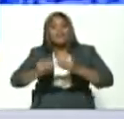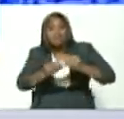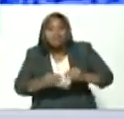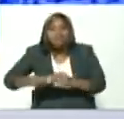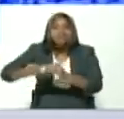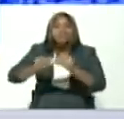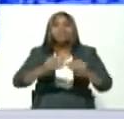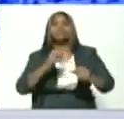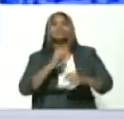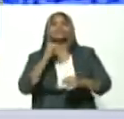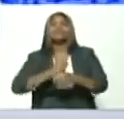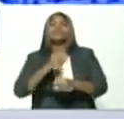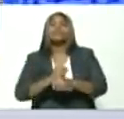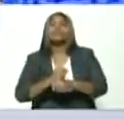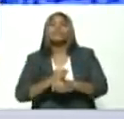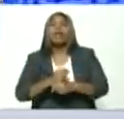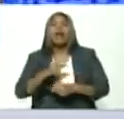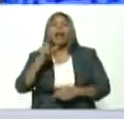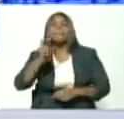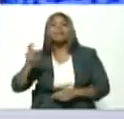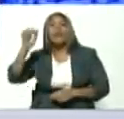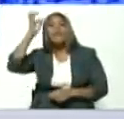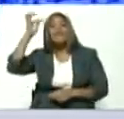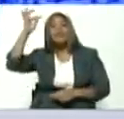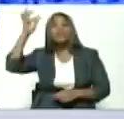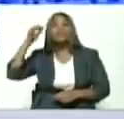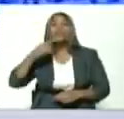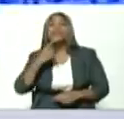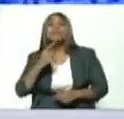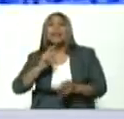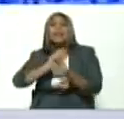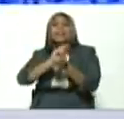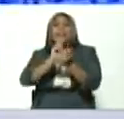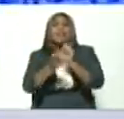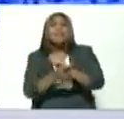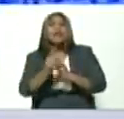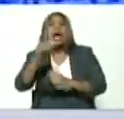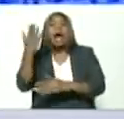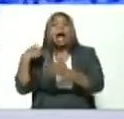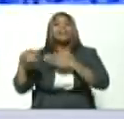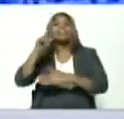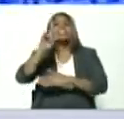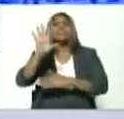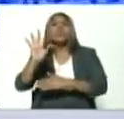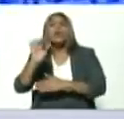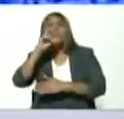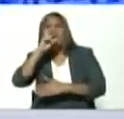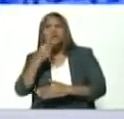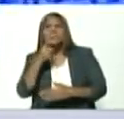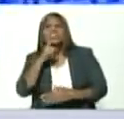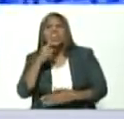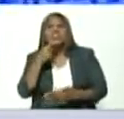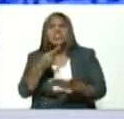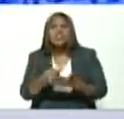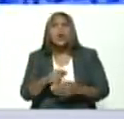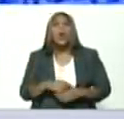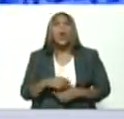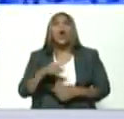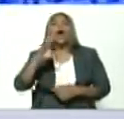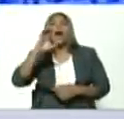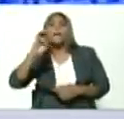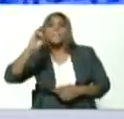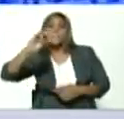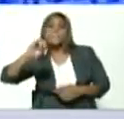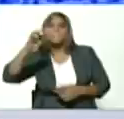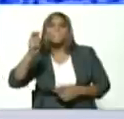a interpretar el mundo de lo que se trata es de transformarlo hace 150 años ¿quién lo dijo? Carlos Mara en las tesis de